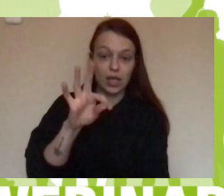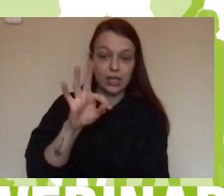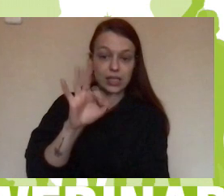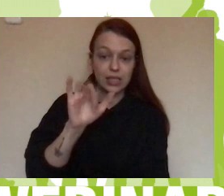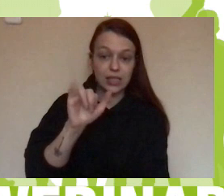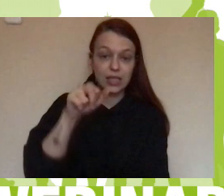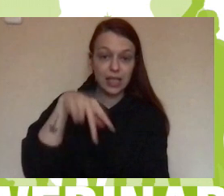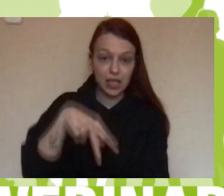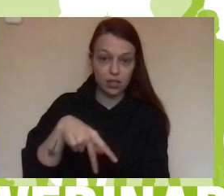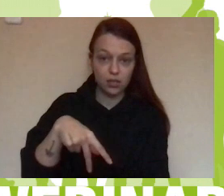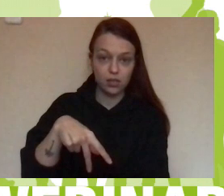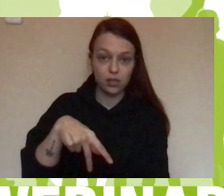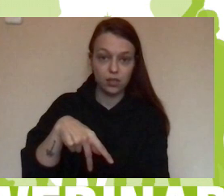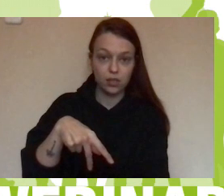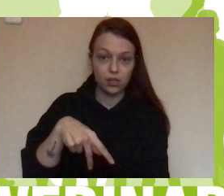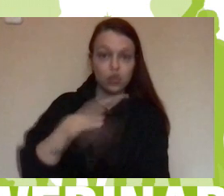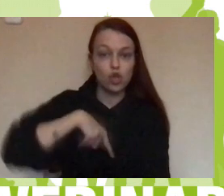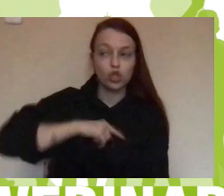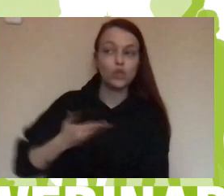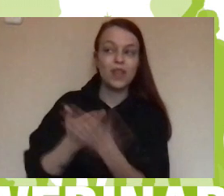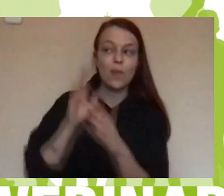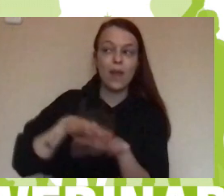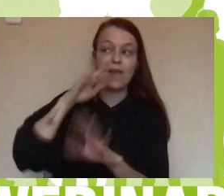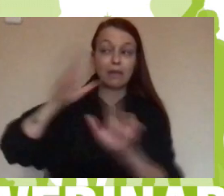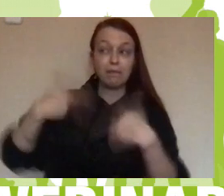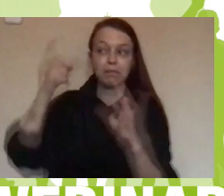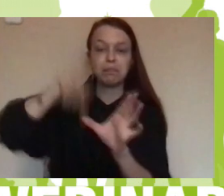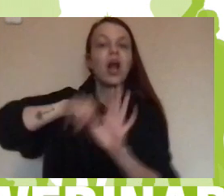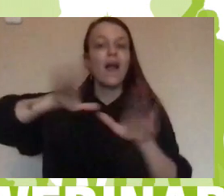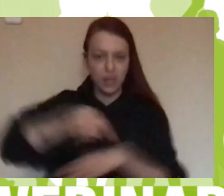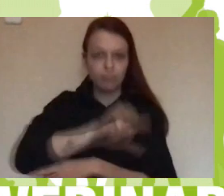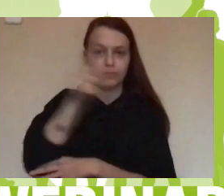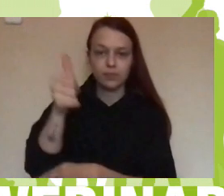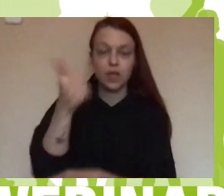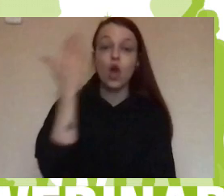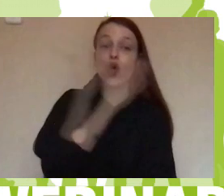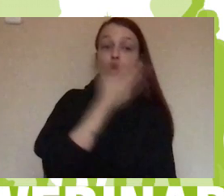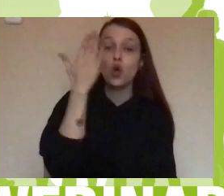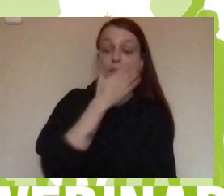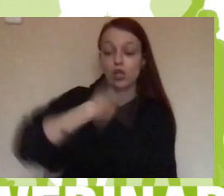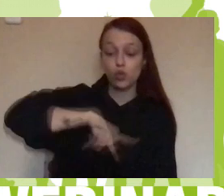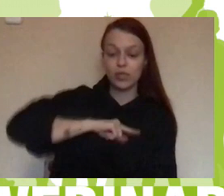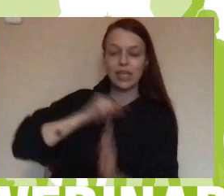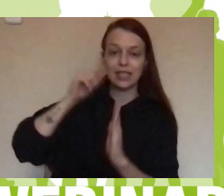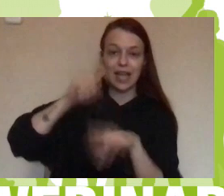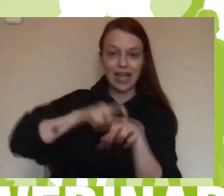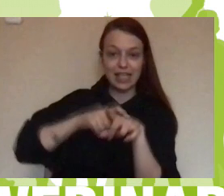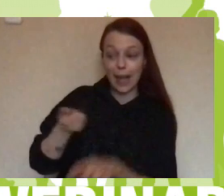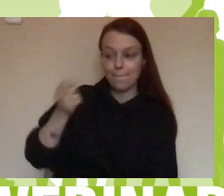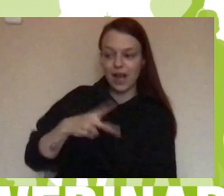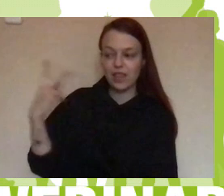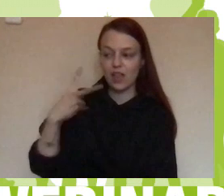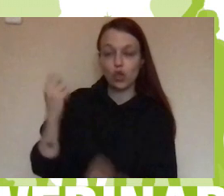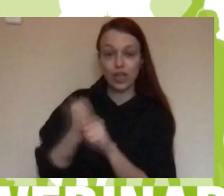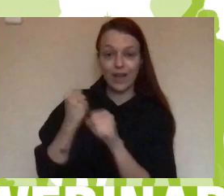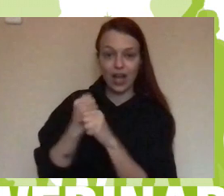Fuimos admitidos y lo hicimos en colaboración con otro centro de Oviedo que tiene unas características parecidas al nuestro. Se trata de potenciar las